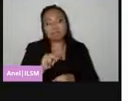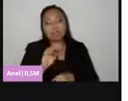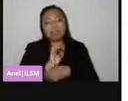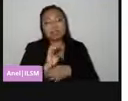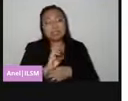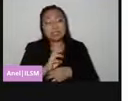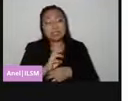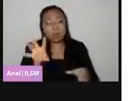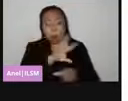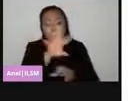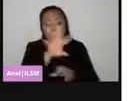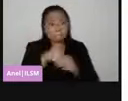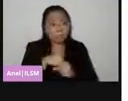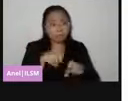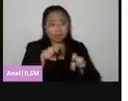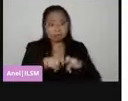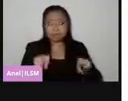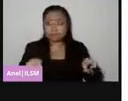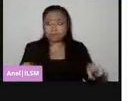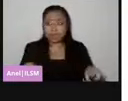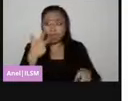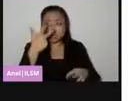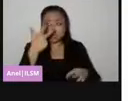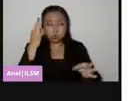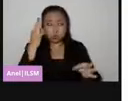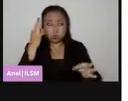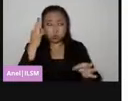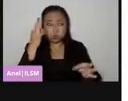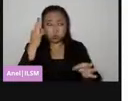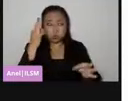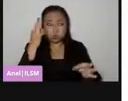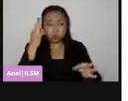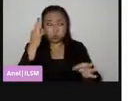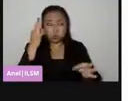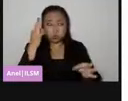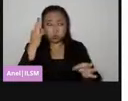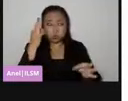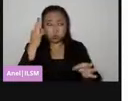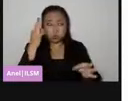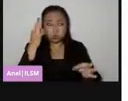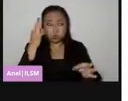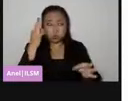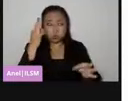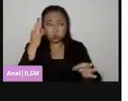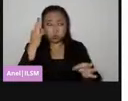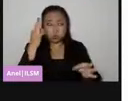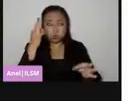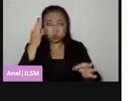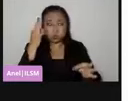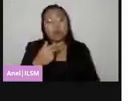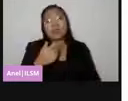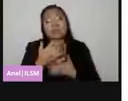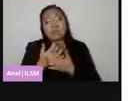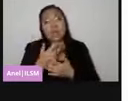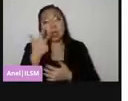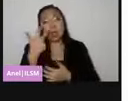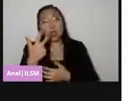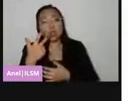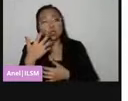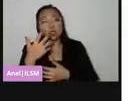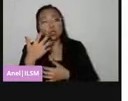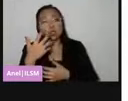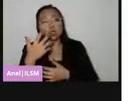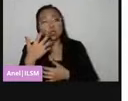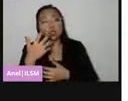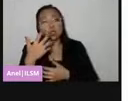con las y los propietarios a las 8 de la mañana, nos tenemos que empezar a las 8, esperar, perdón, a las 8.15 para